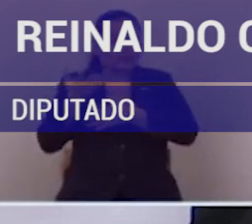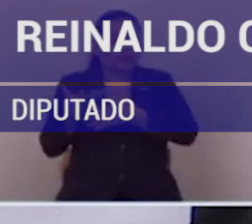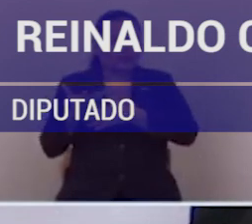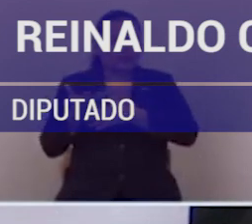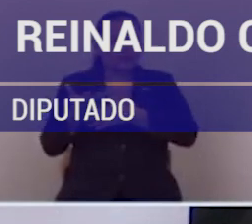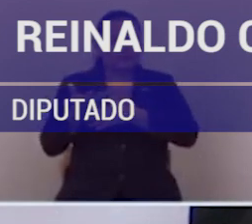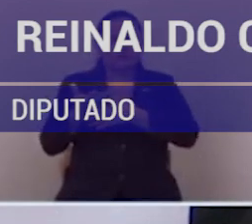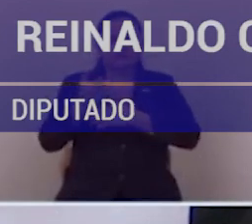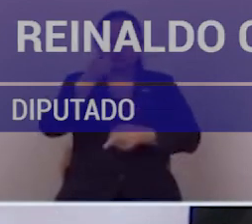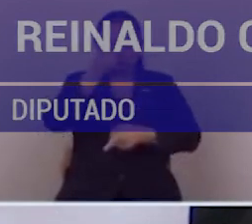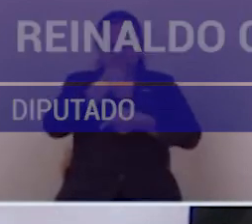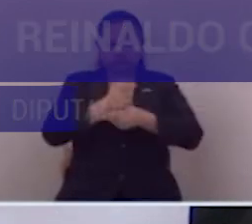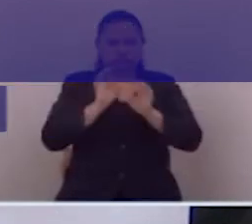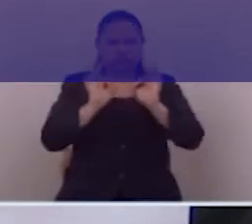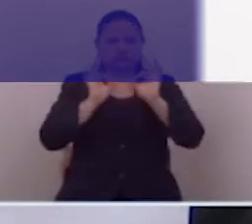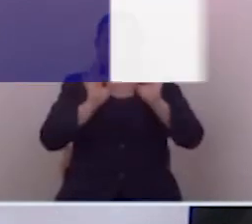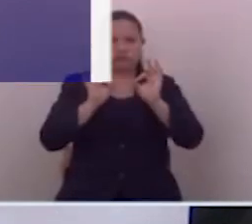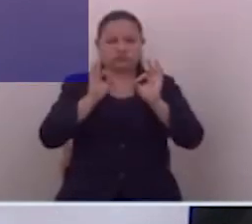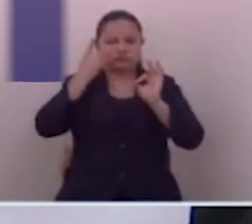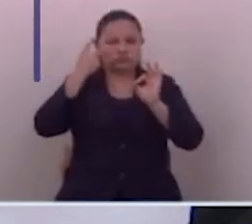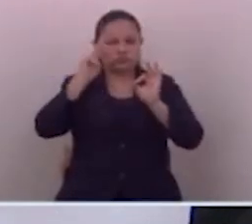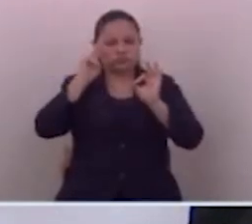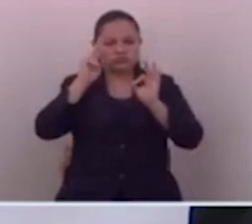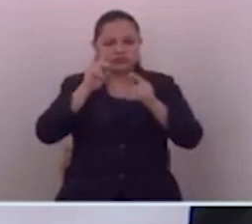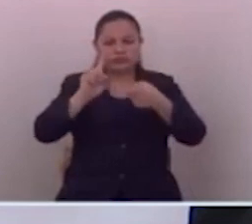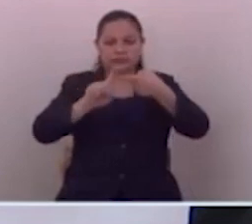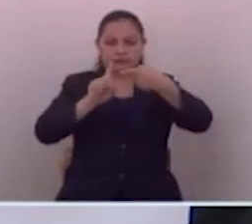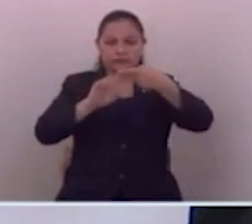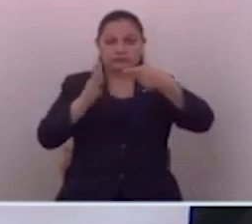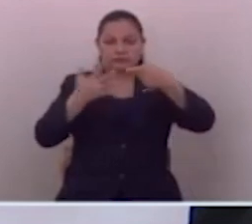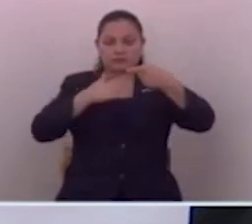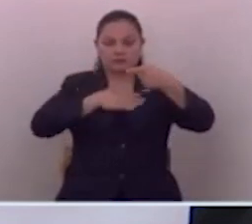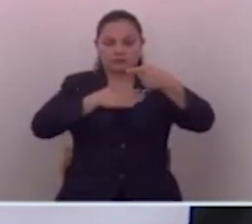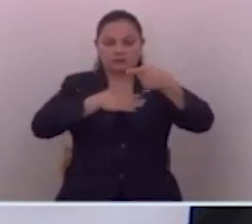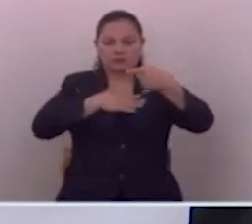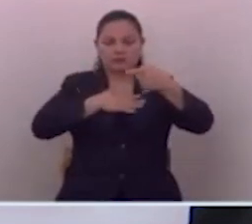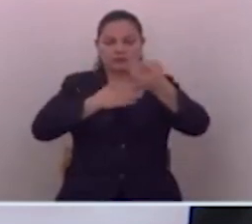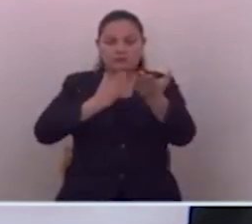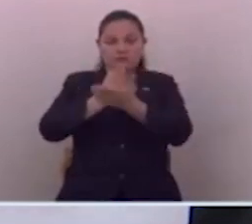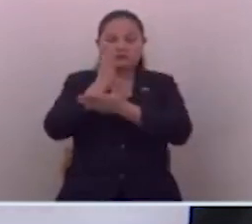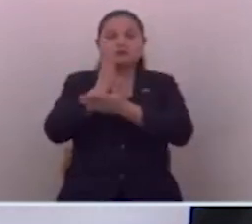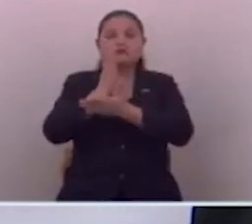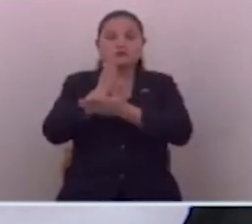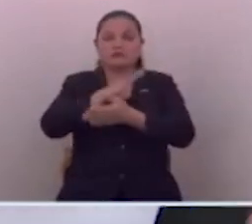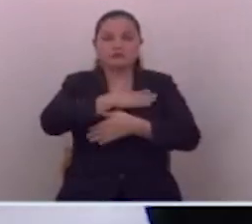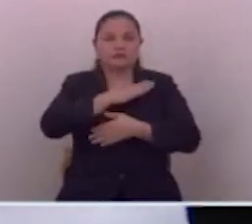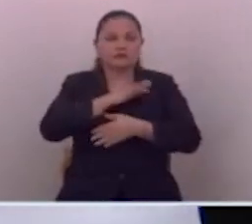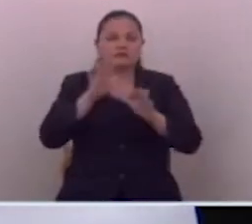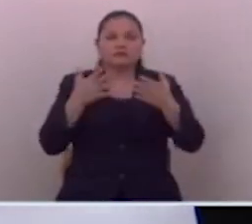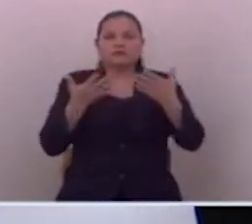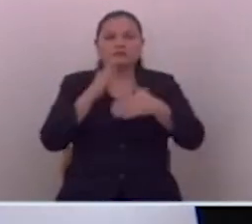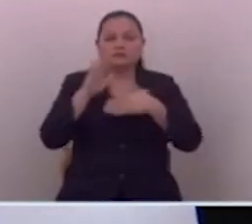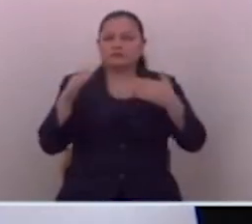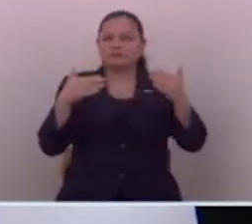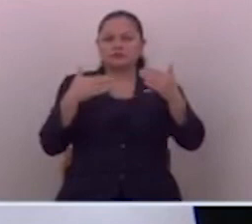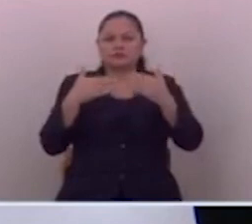correcta, en el sentido de que en primer lugar vamos a facilitarles para que los